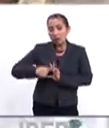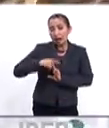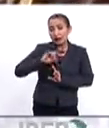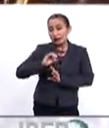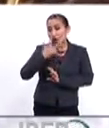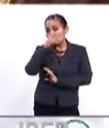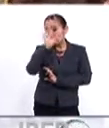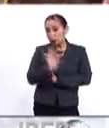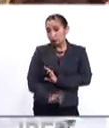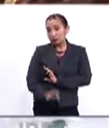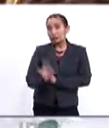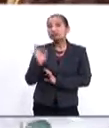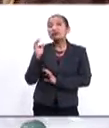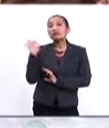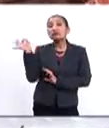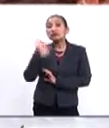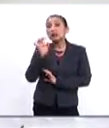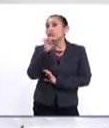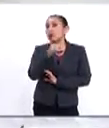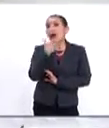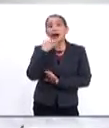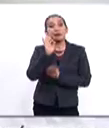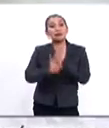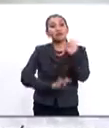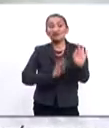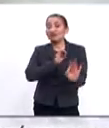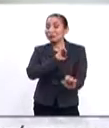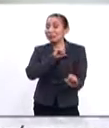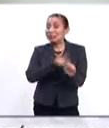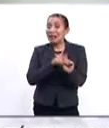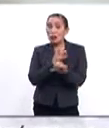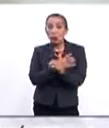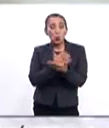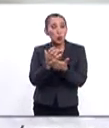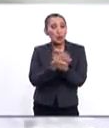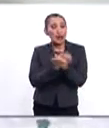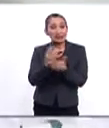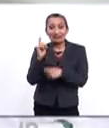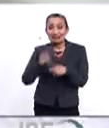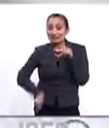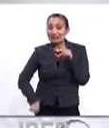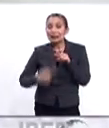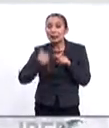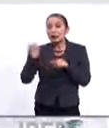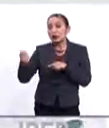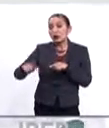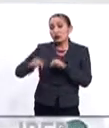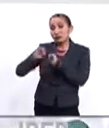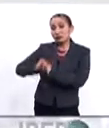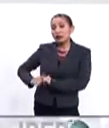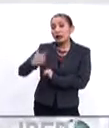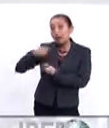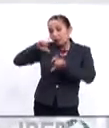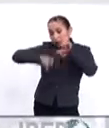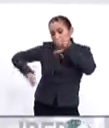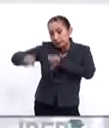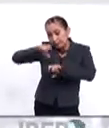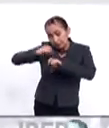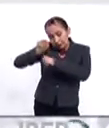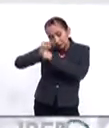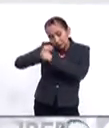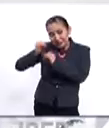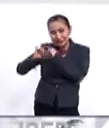del 38% y no hay un tratamiento específico para combatirlo. Además, la Administración Nacional de Laboratorios e